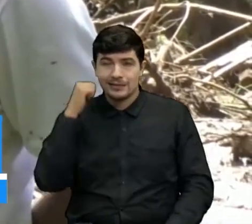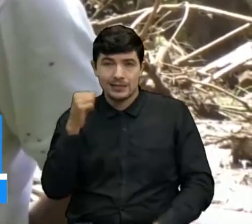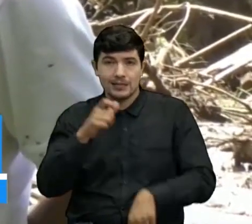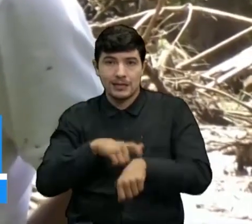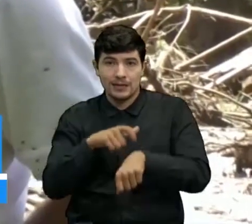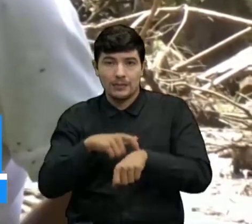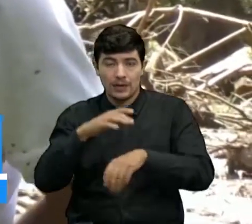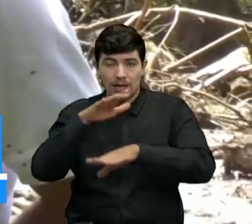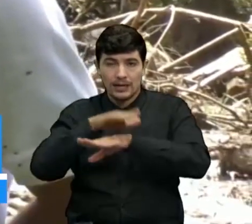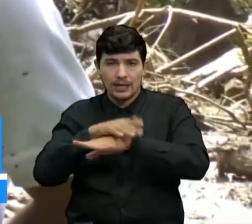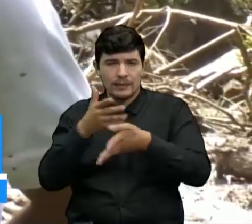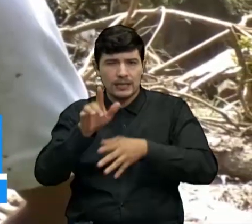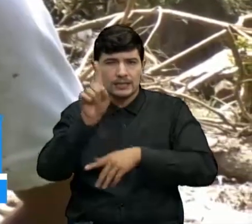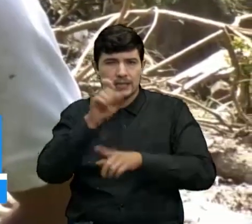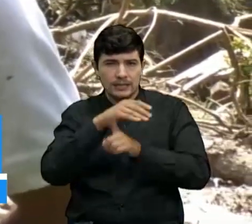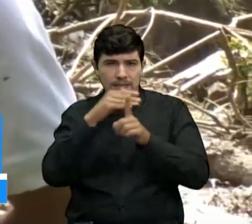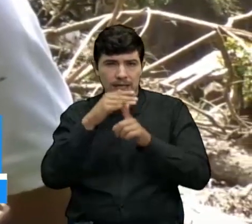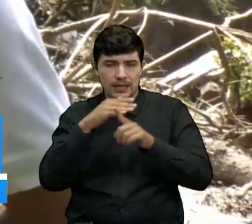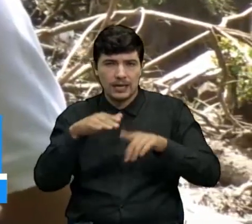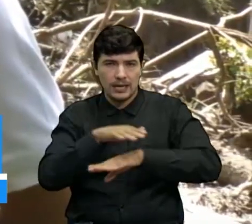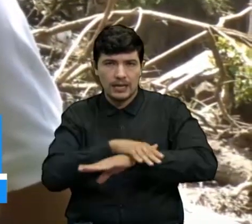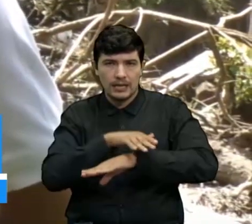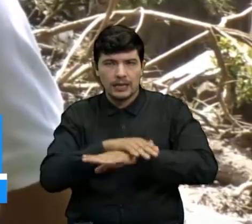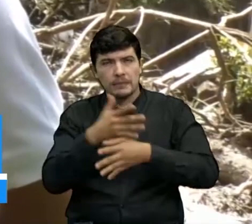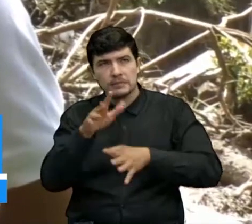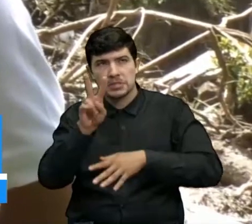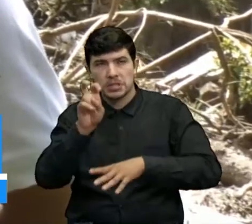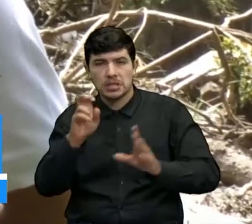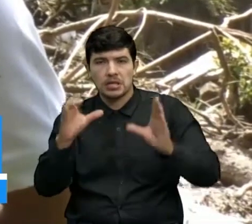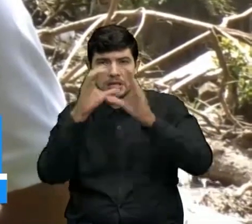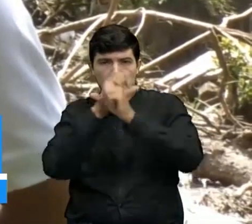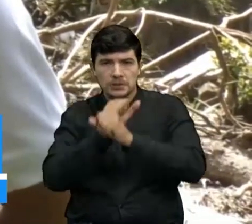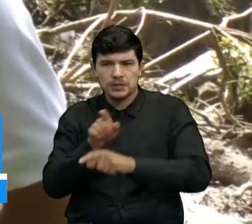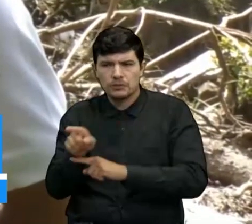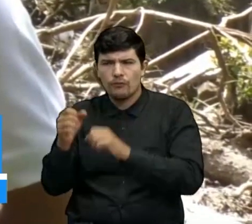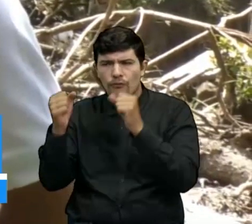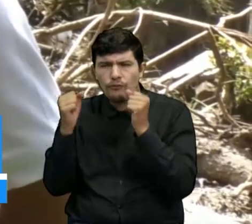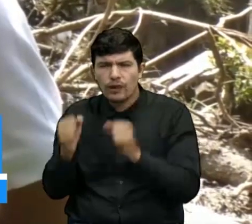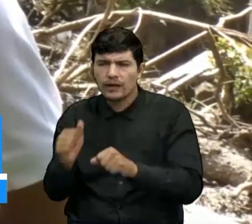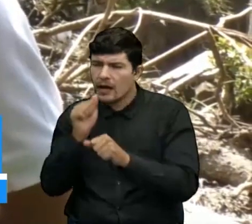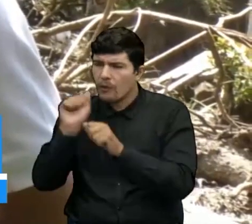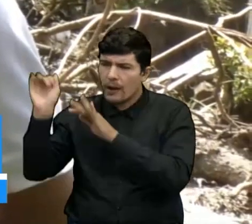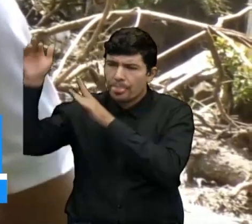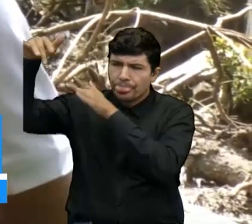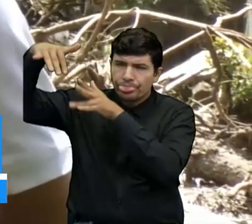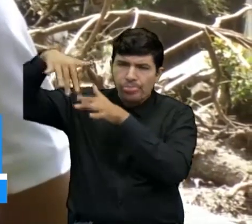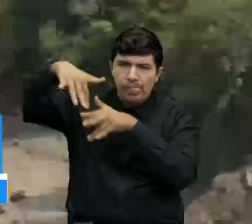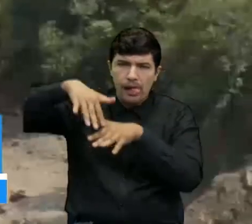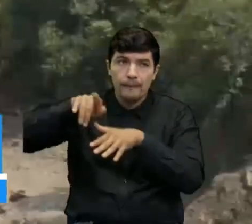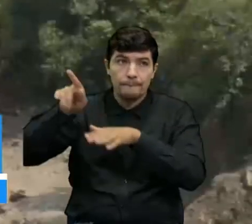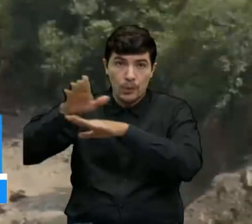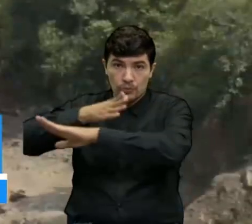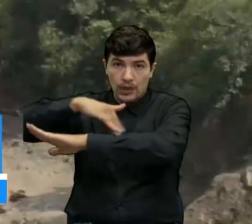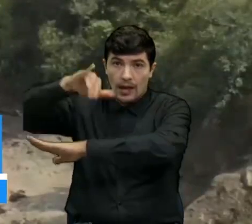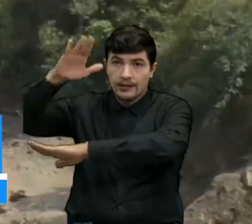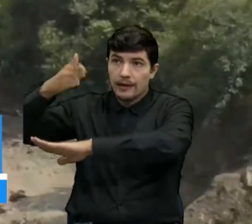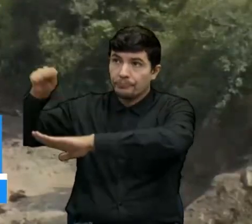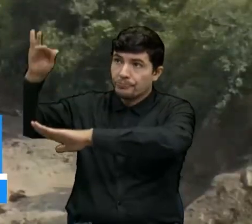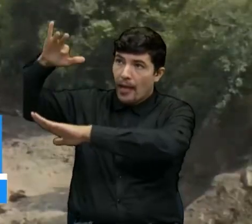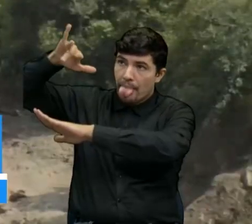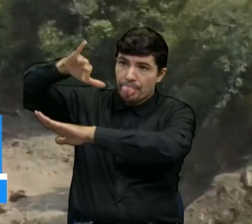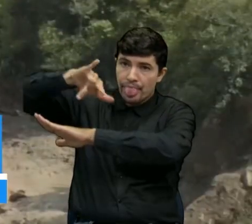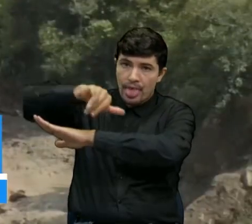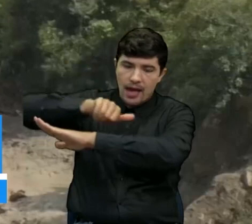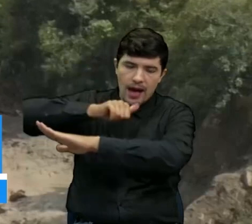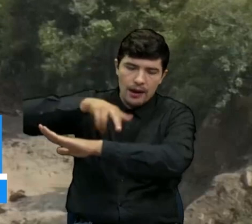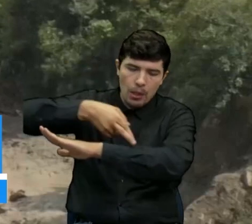la tarde a las seis y media, aproximadamente siete de la noche, se produjo un deslizamiento en la parte de arriba de la montaña, bajando por